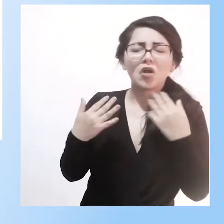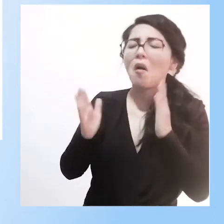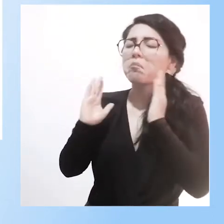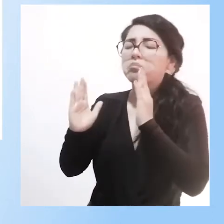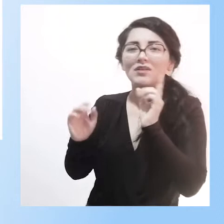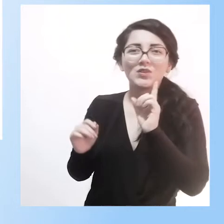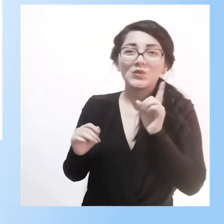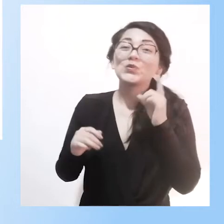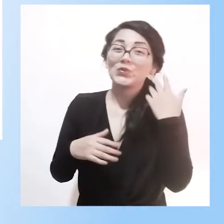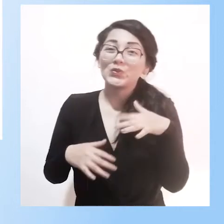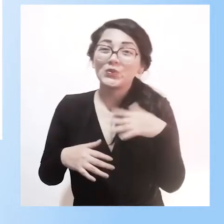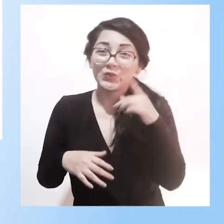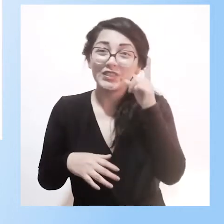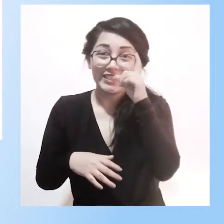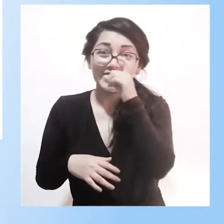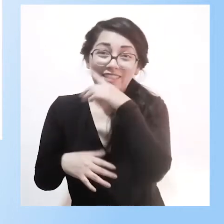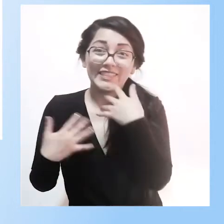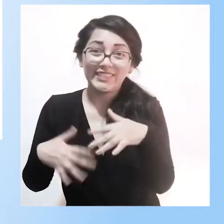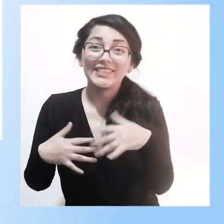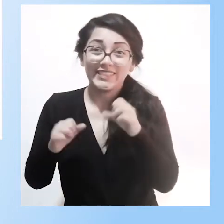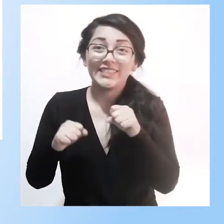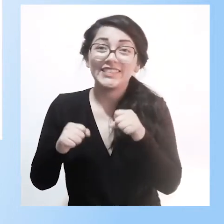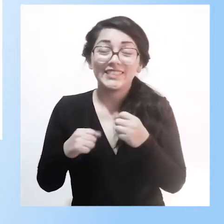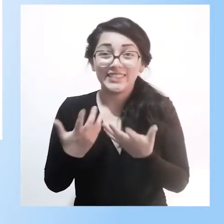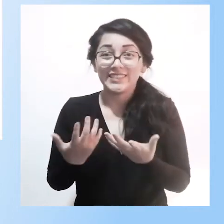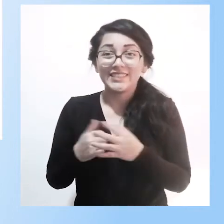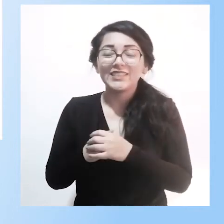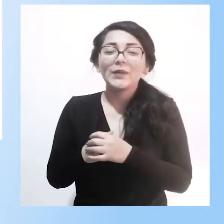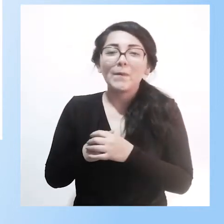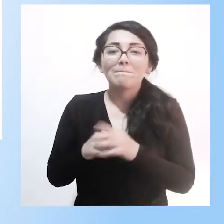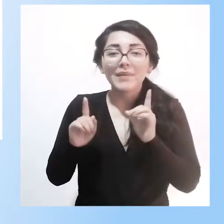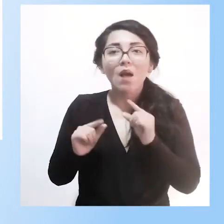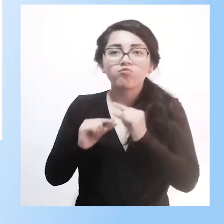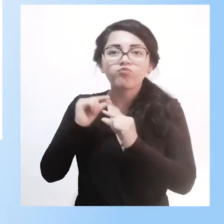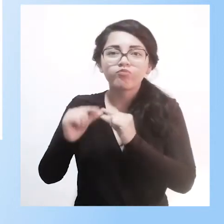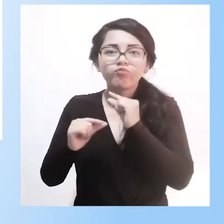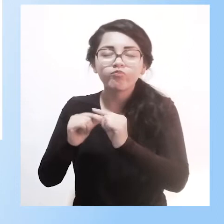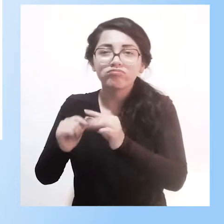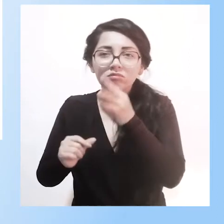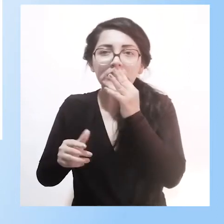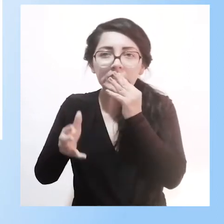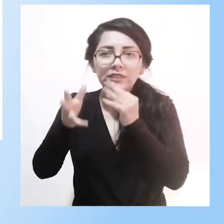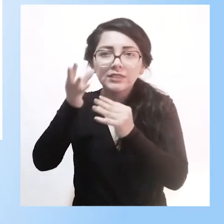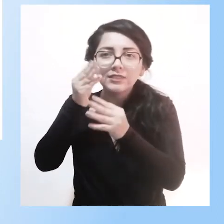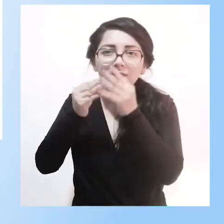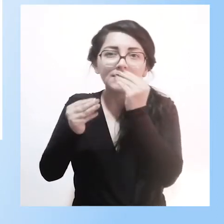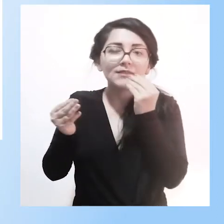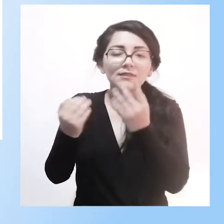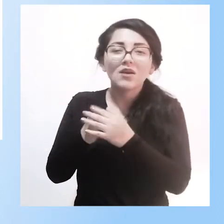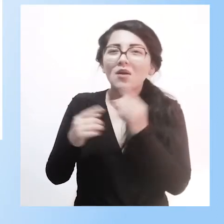individual pedagógico, y hemos generado aprendizaje para que,